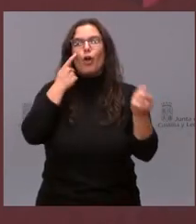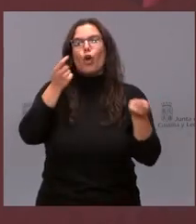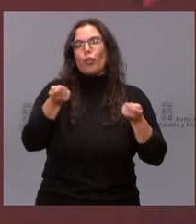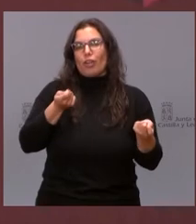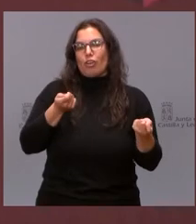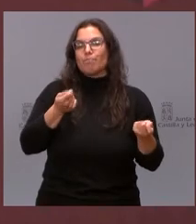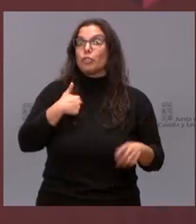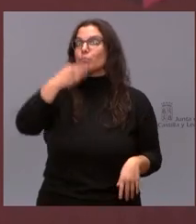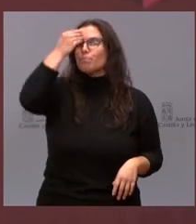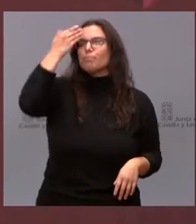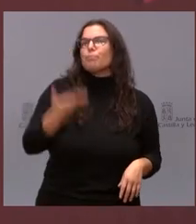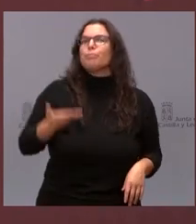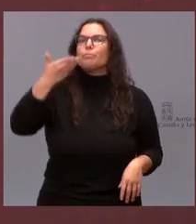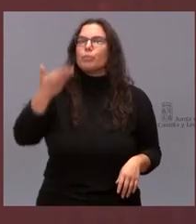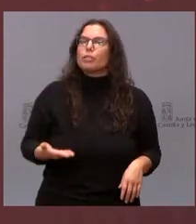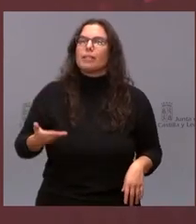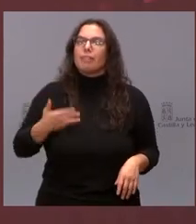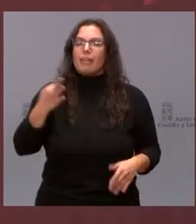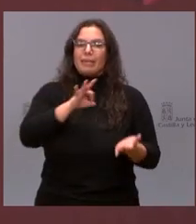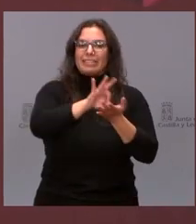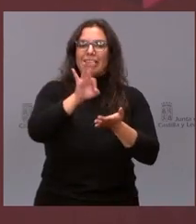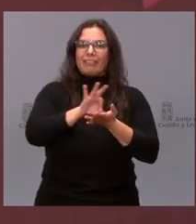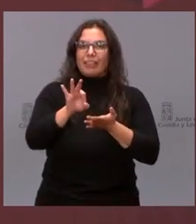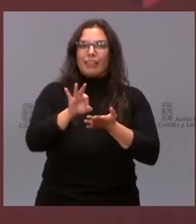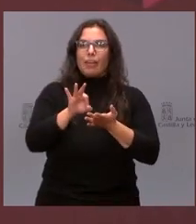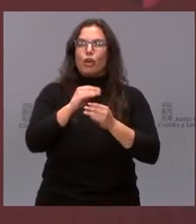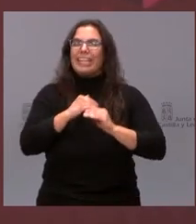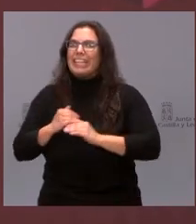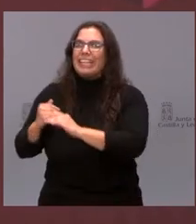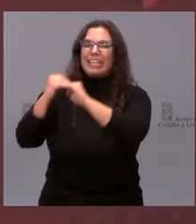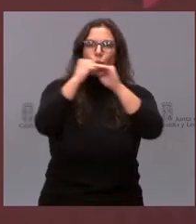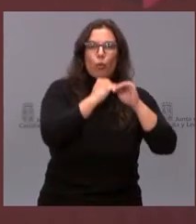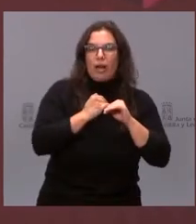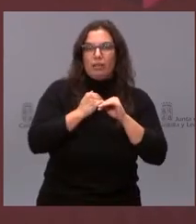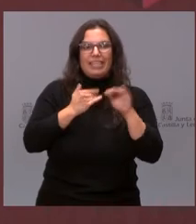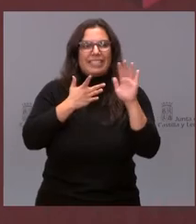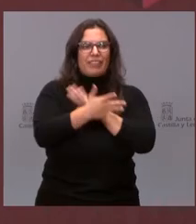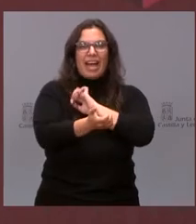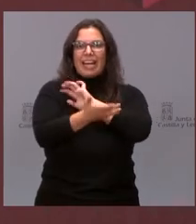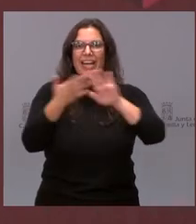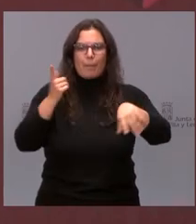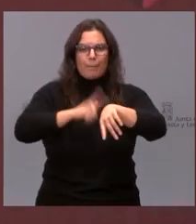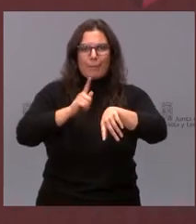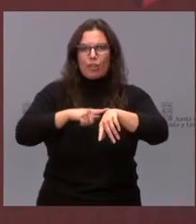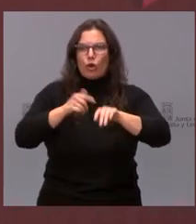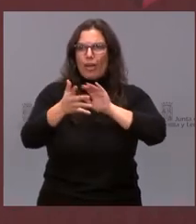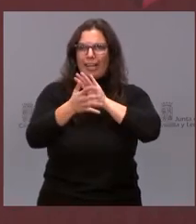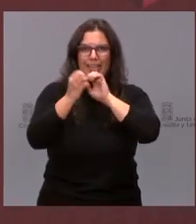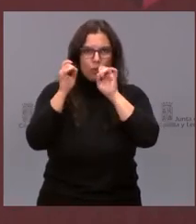coordinación. Creo que es importante que haya iguales servicios, igual de rápidos, igual de eficaces, igual de ágiles